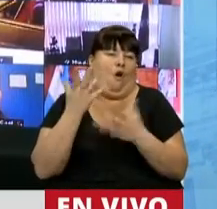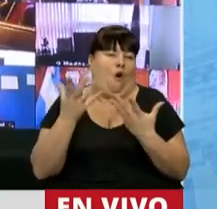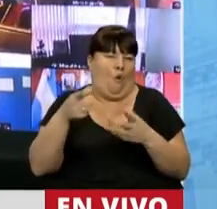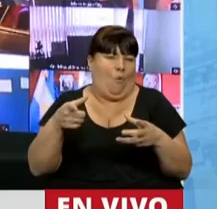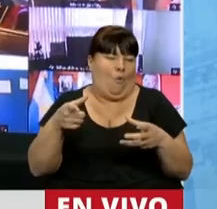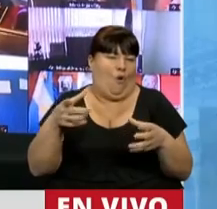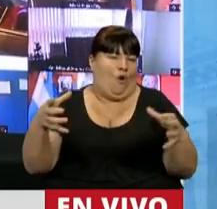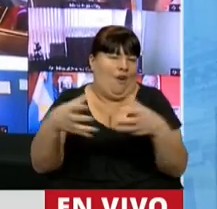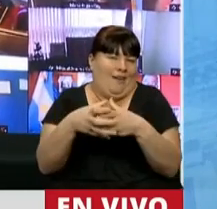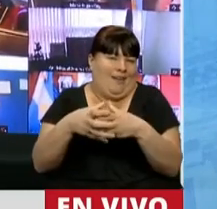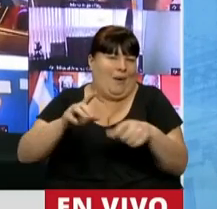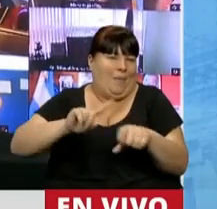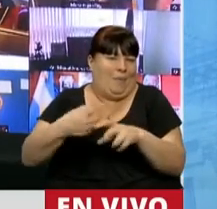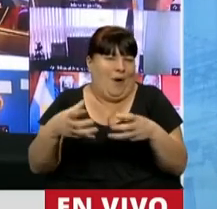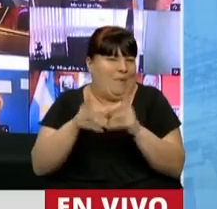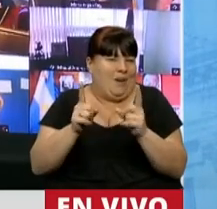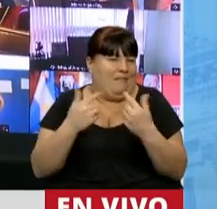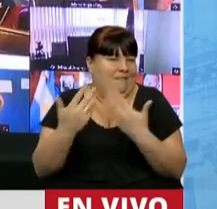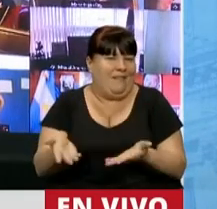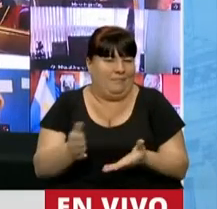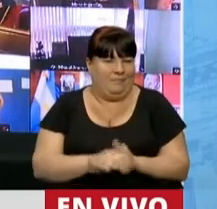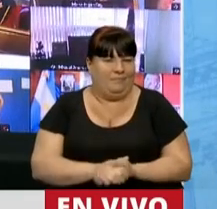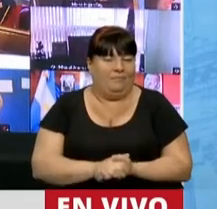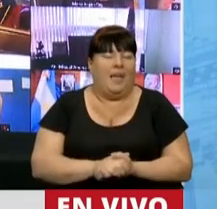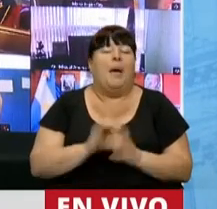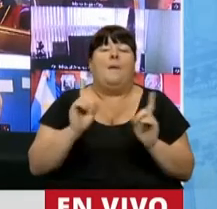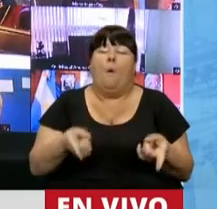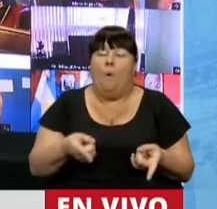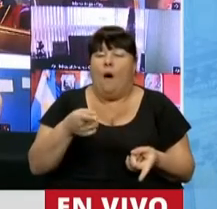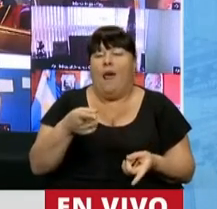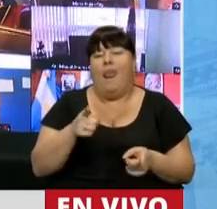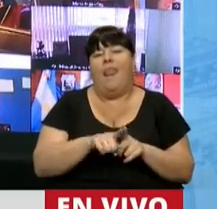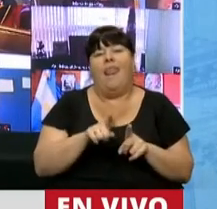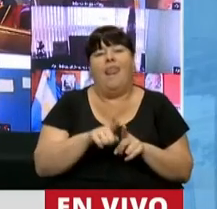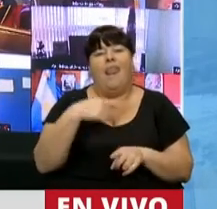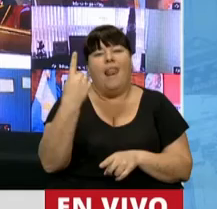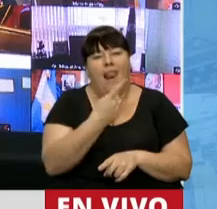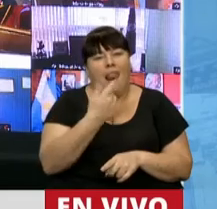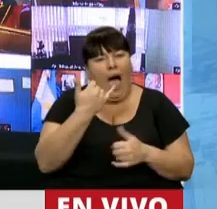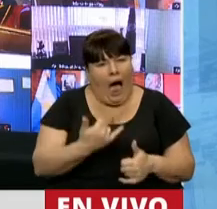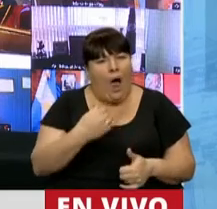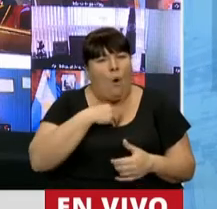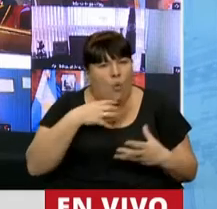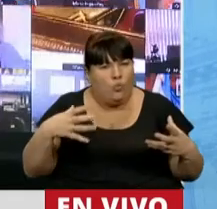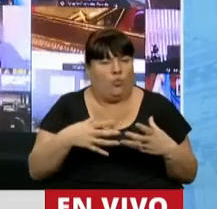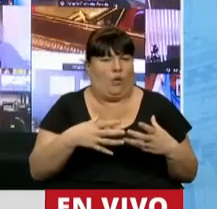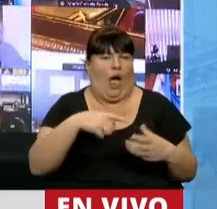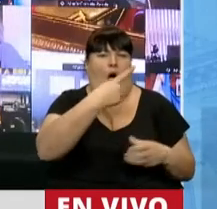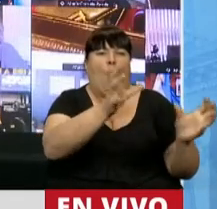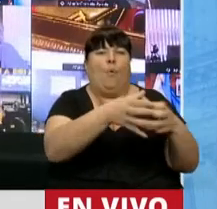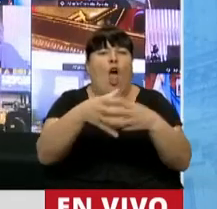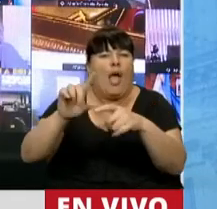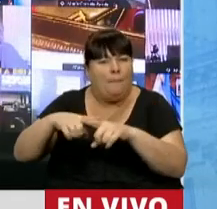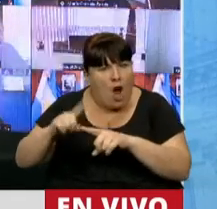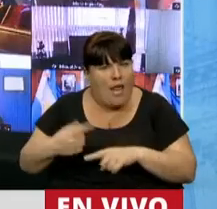fracción partidaria, pero desconociendo la buena voluntad que tienen los